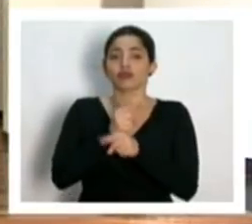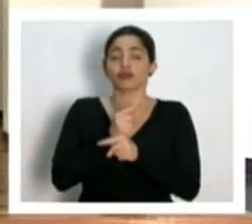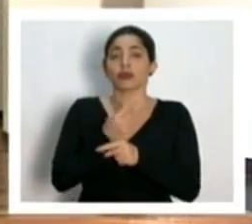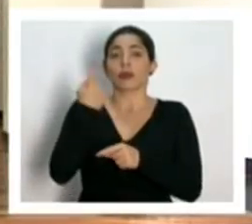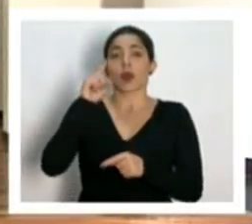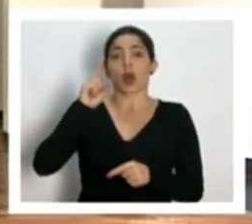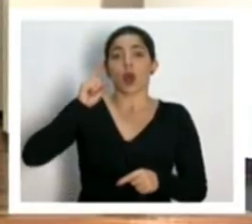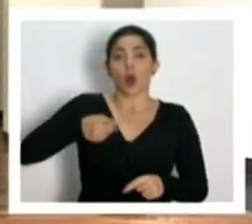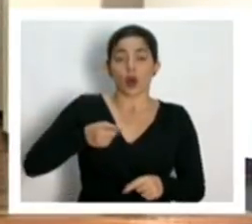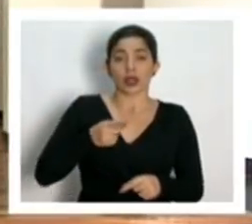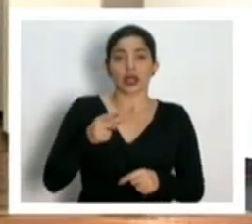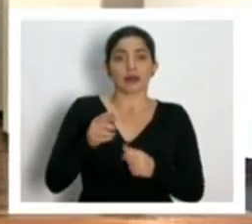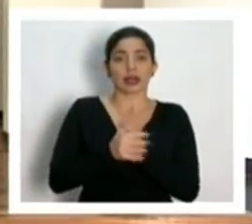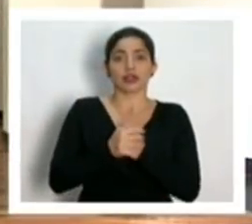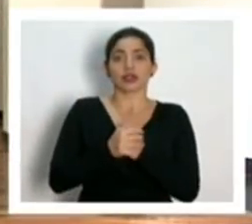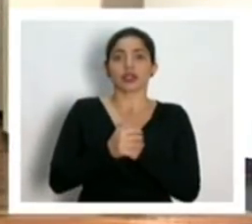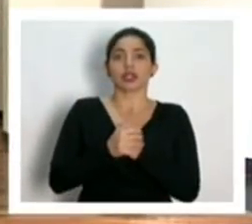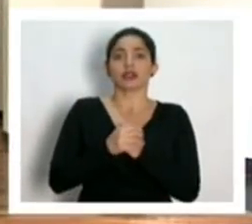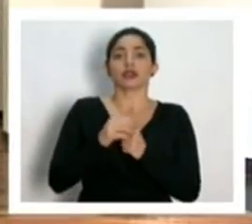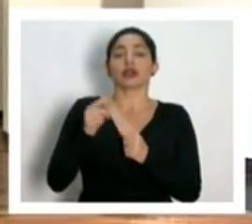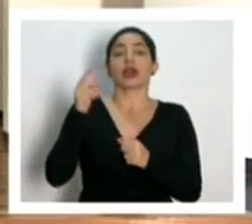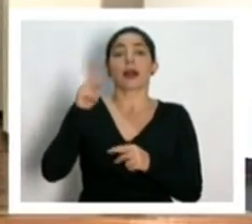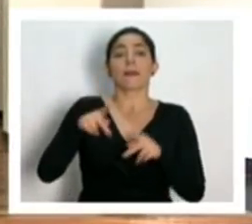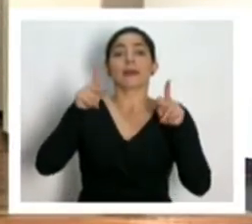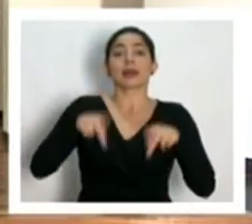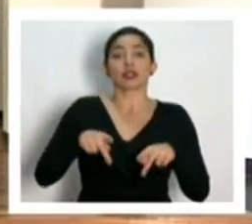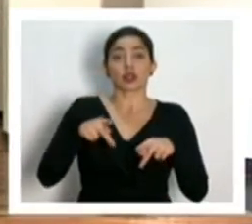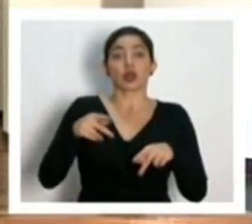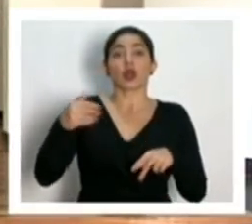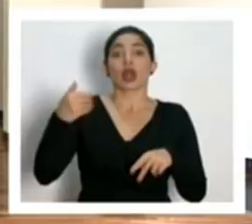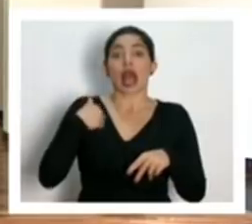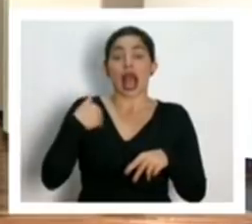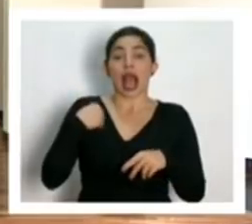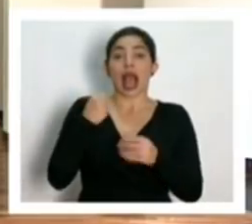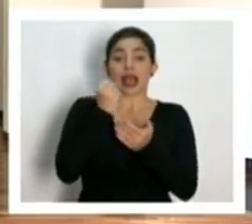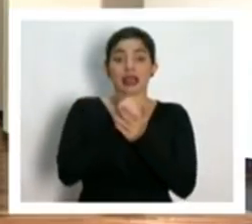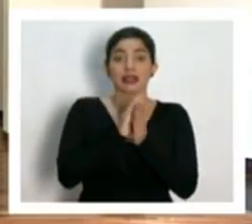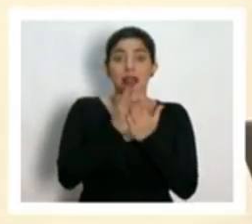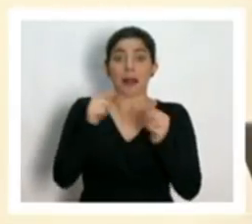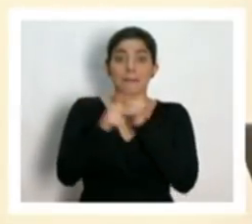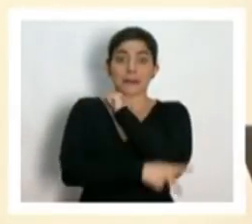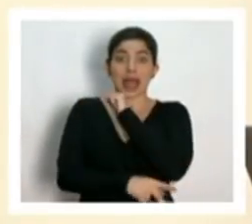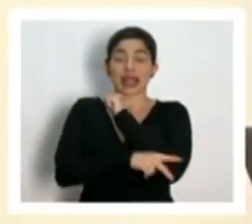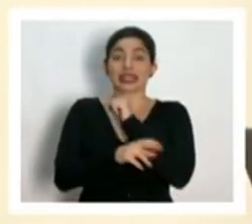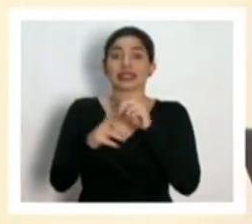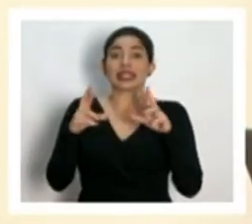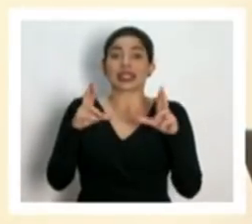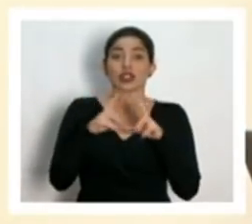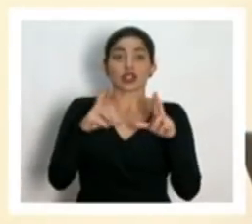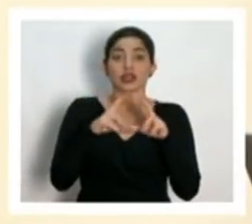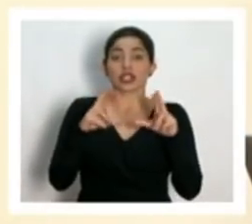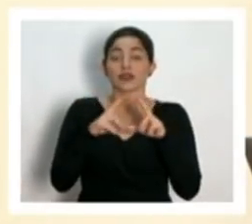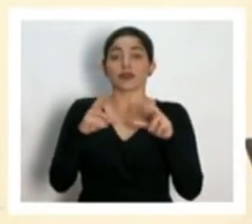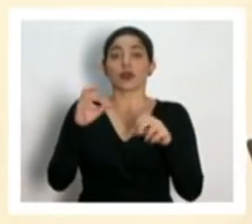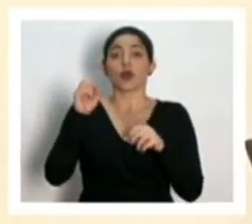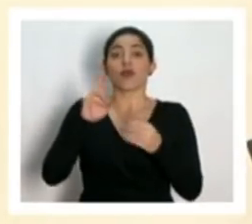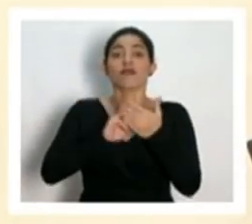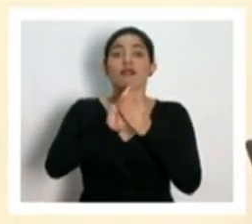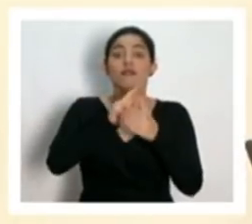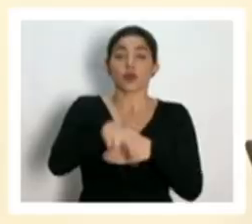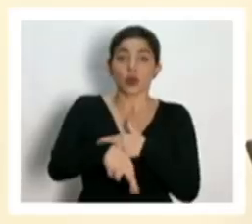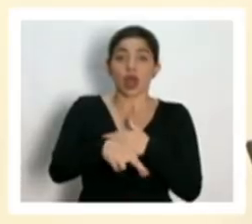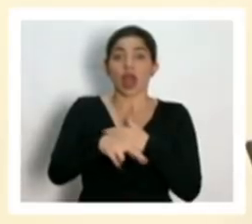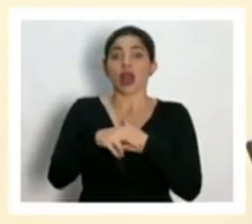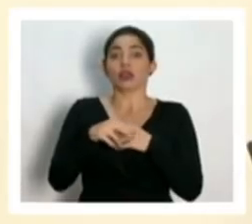disposición que informó usted, señor presidente, la persona que tenga un estatus en el país, ya que sea el residente, refugiado, solicitud de